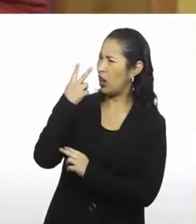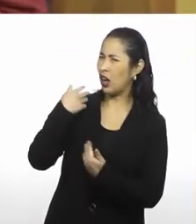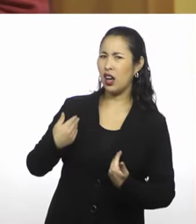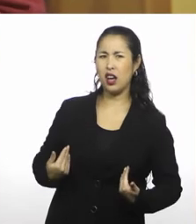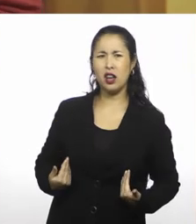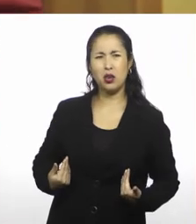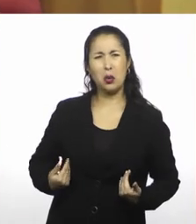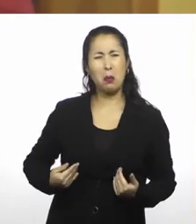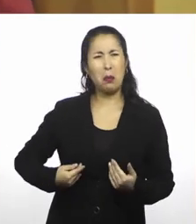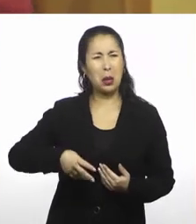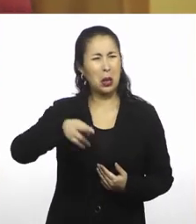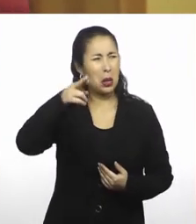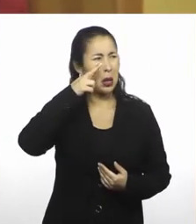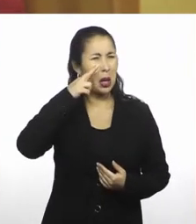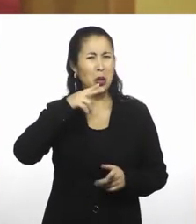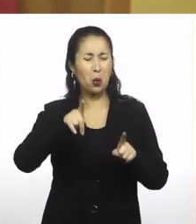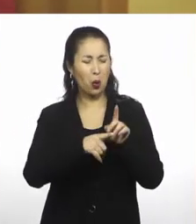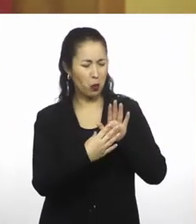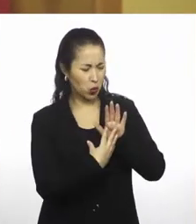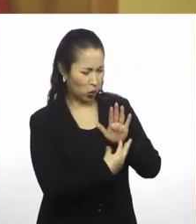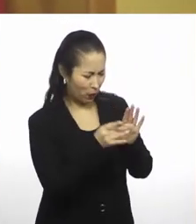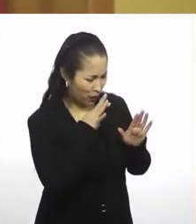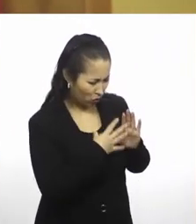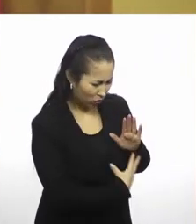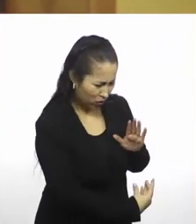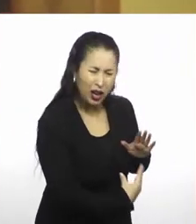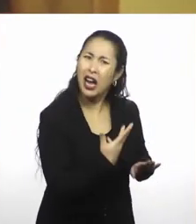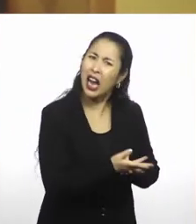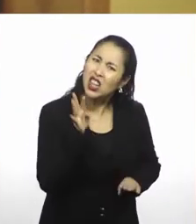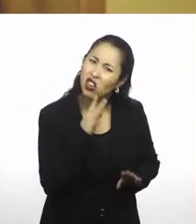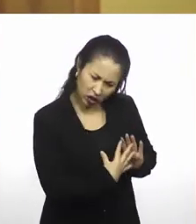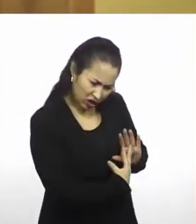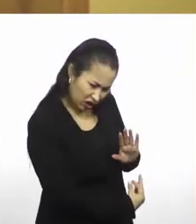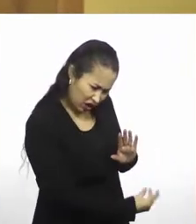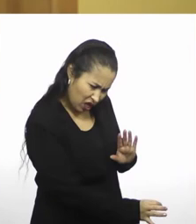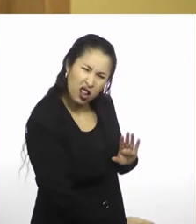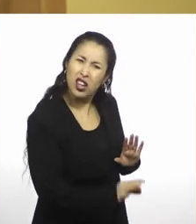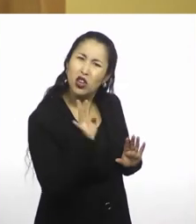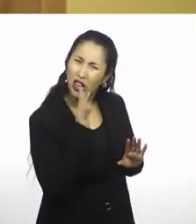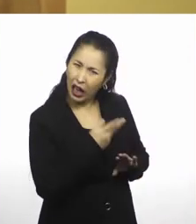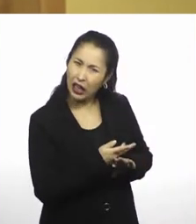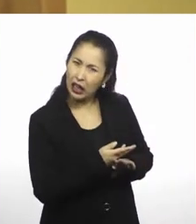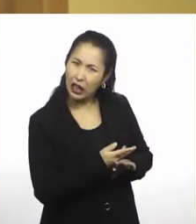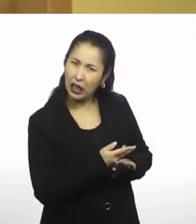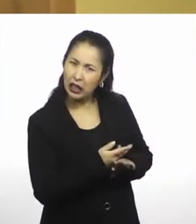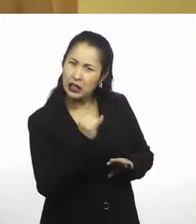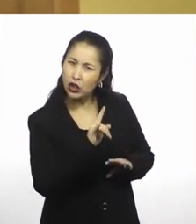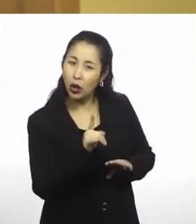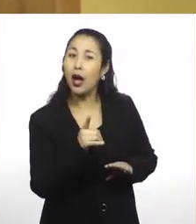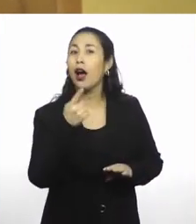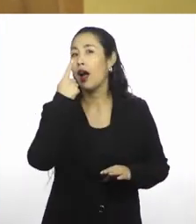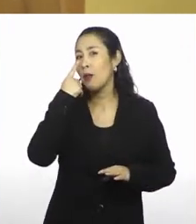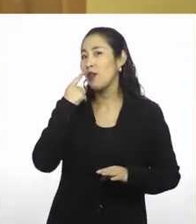Más raro que una sombra de color. Hay sombras de color, eh. Hay sombras de color. Los invito a que me